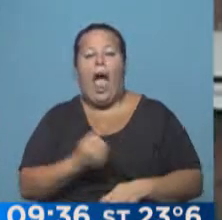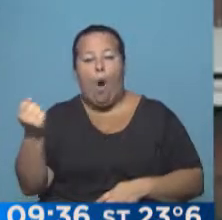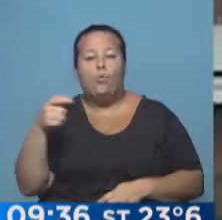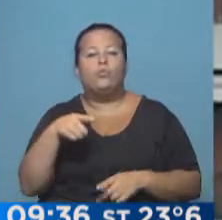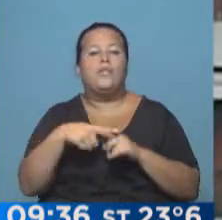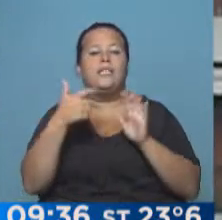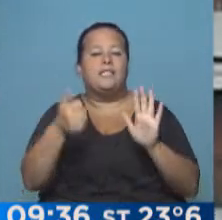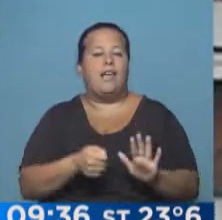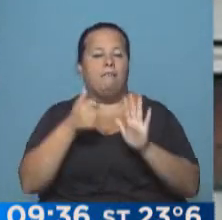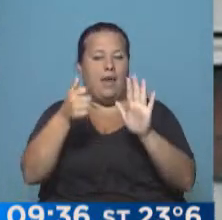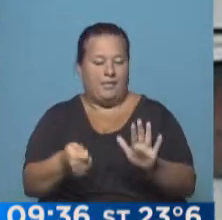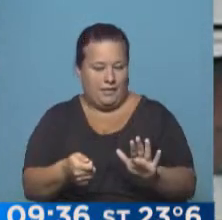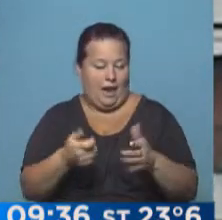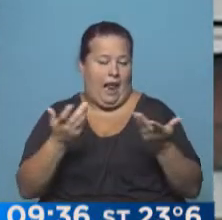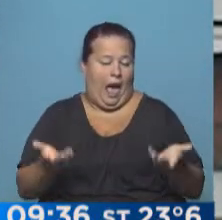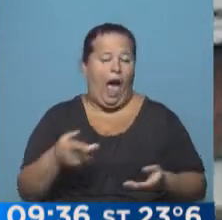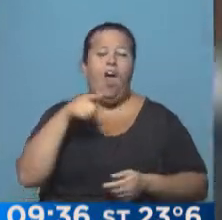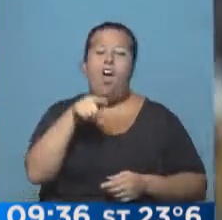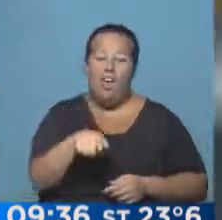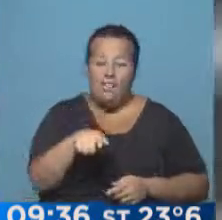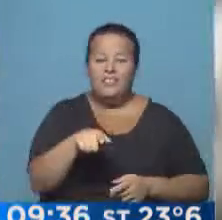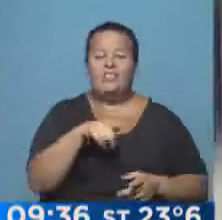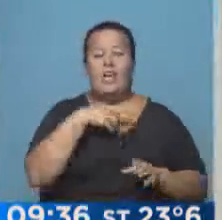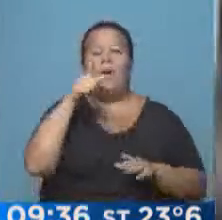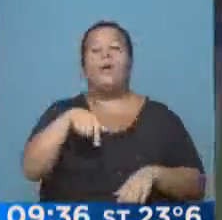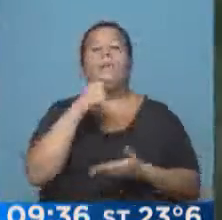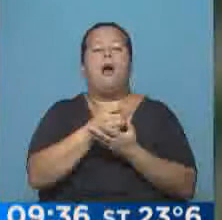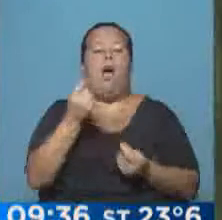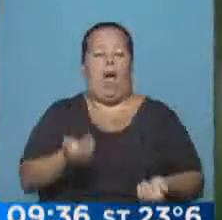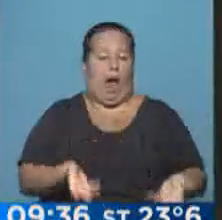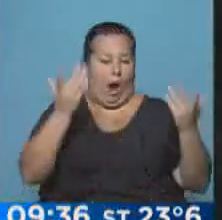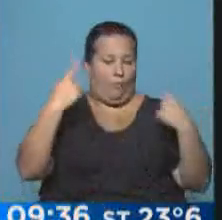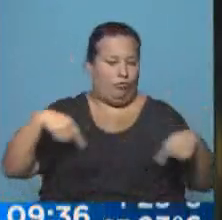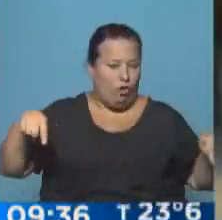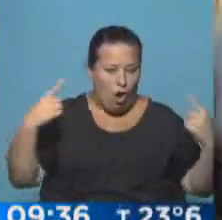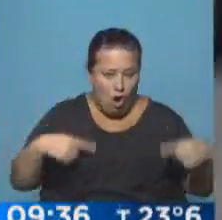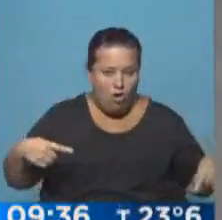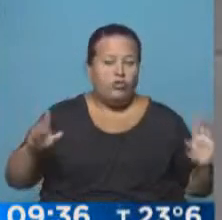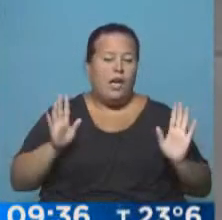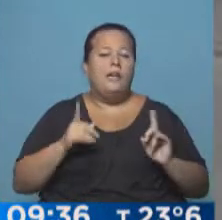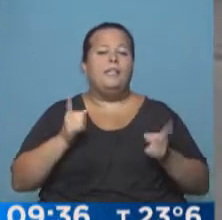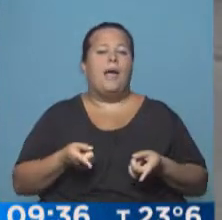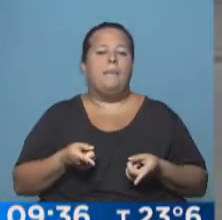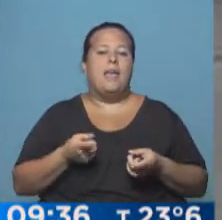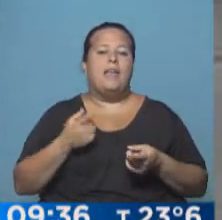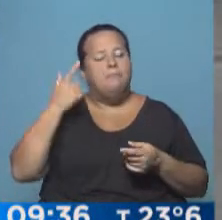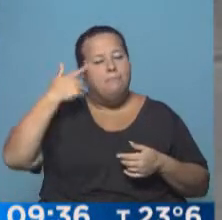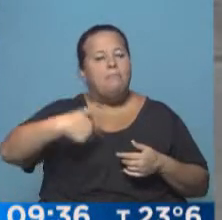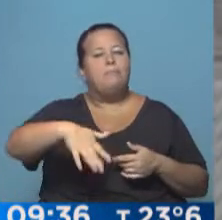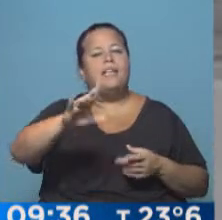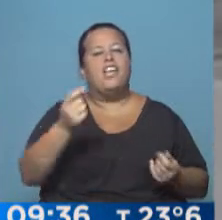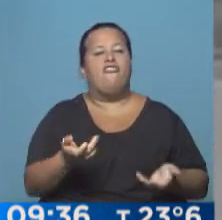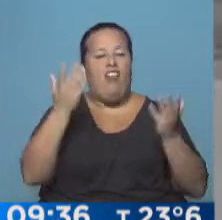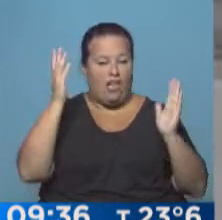cada seis meses. Claro, esta es la secuela del aumento de los precios y de una proyección de la